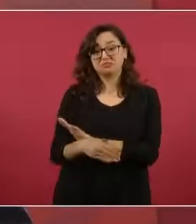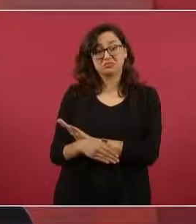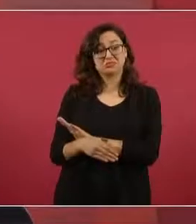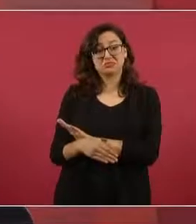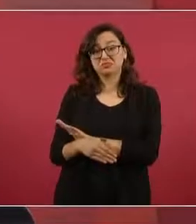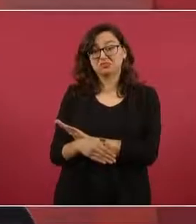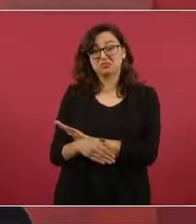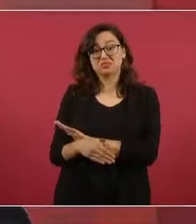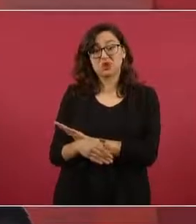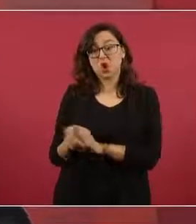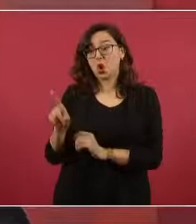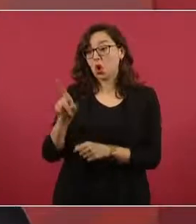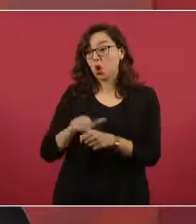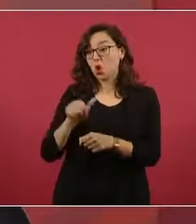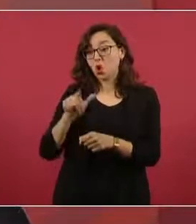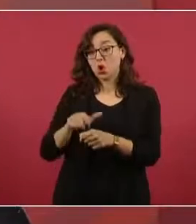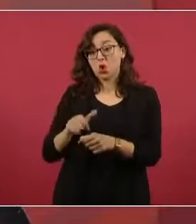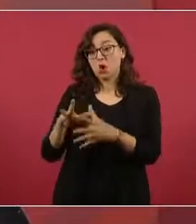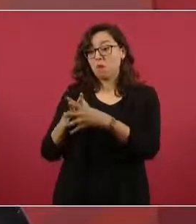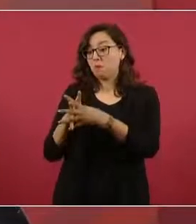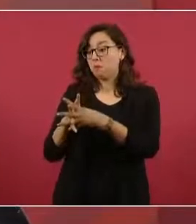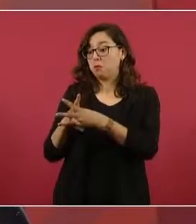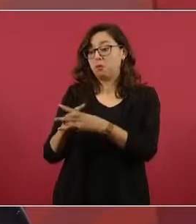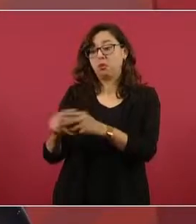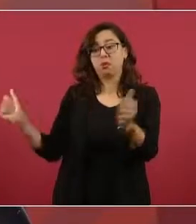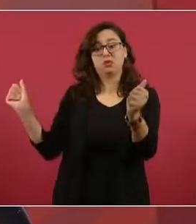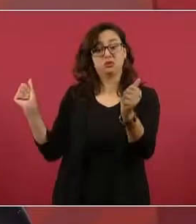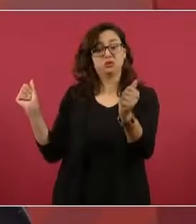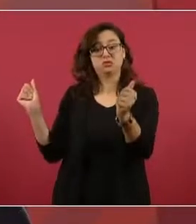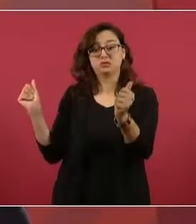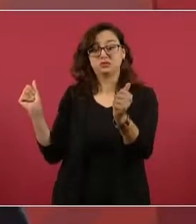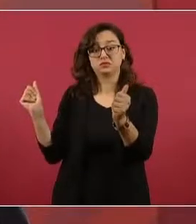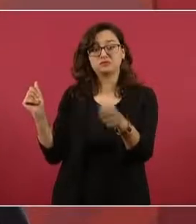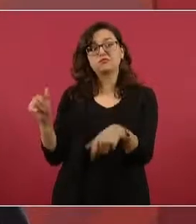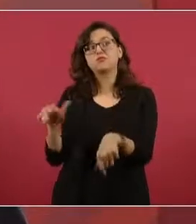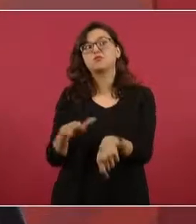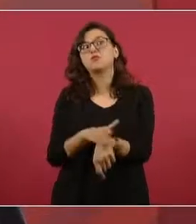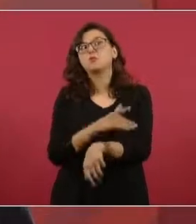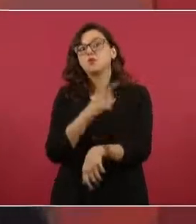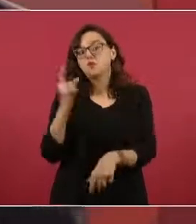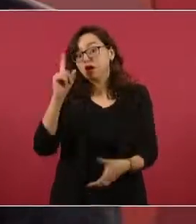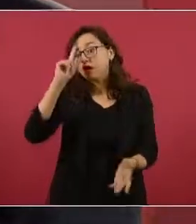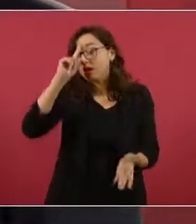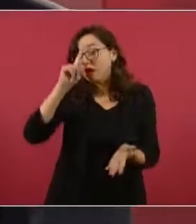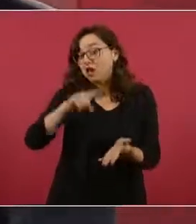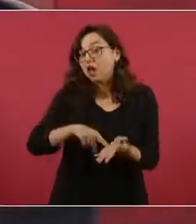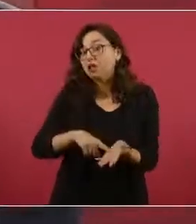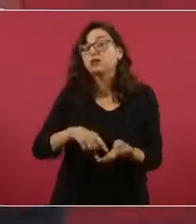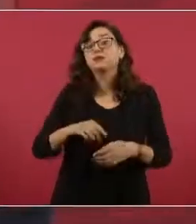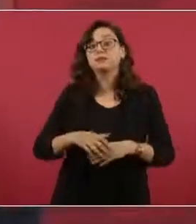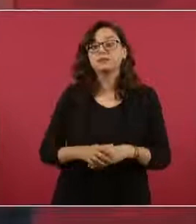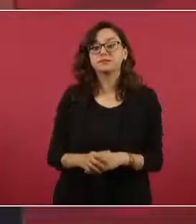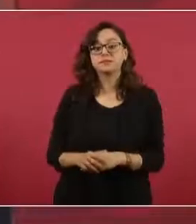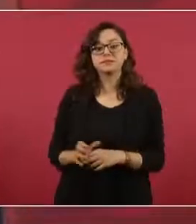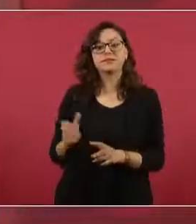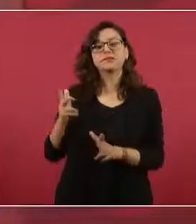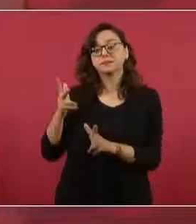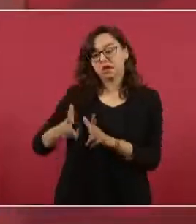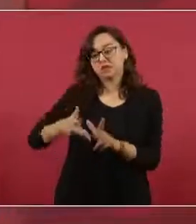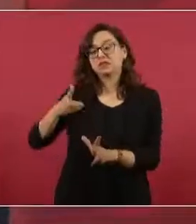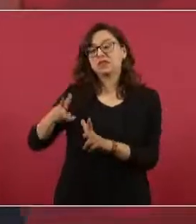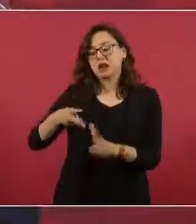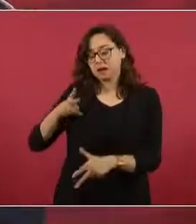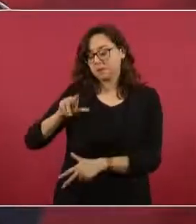porque el Tren Maya va a destruir